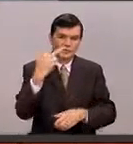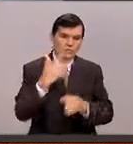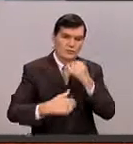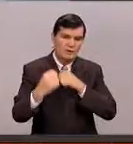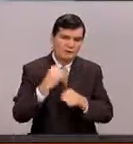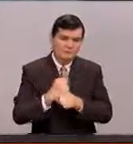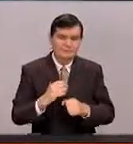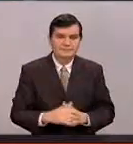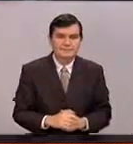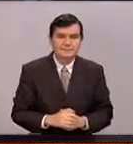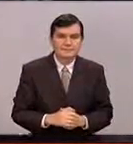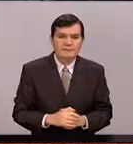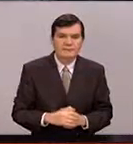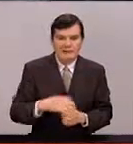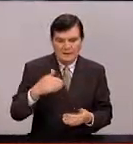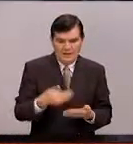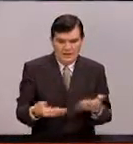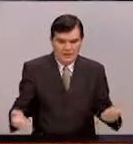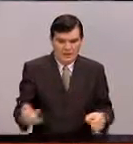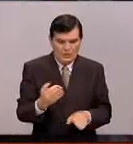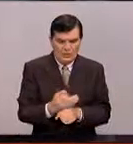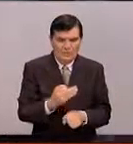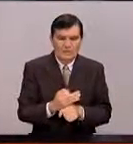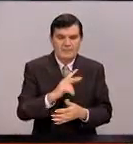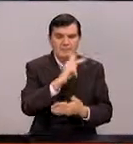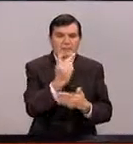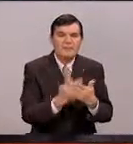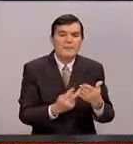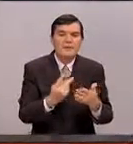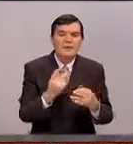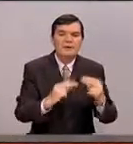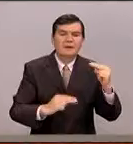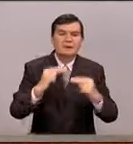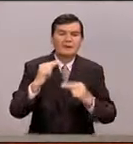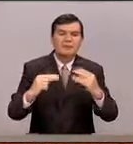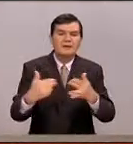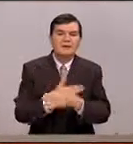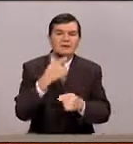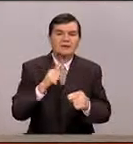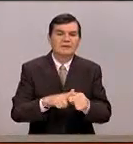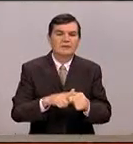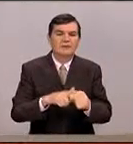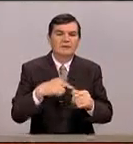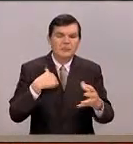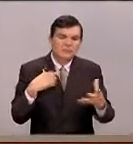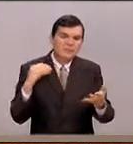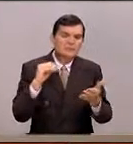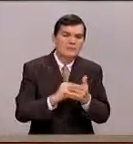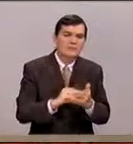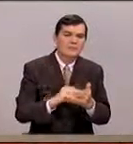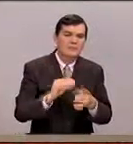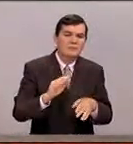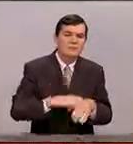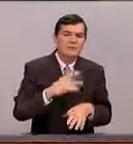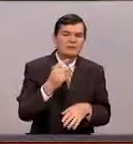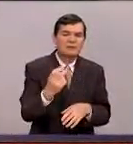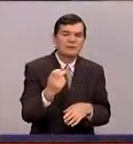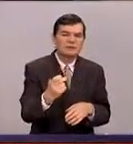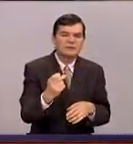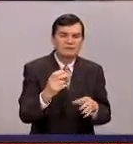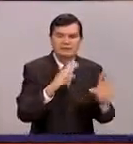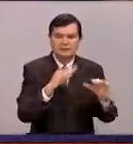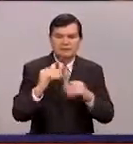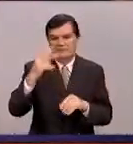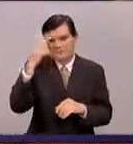años. Y hoy en día es un programa ya a nivel nacional, cobijado por la